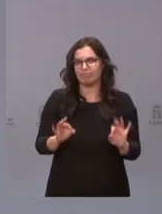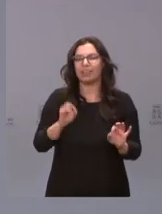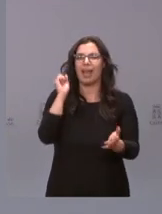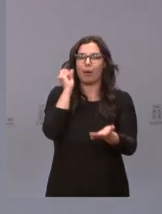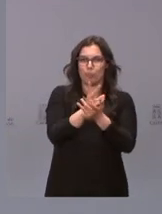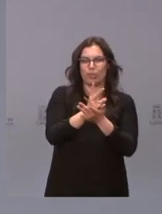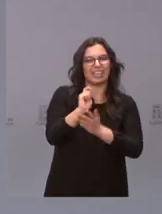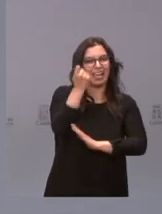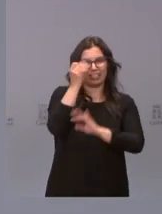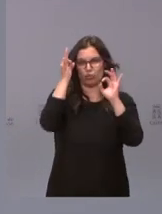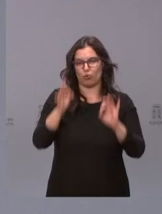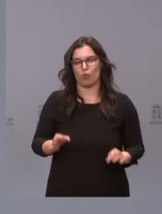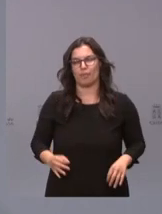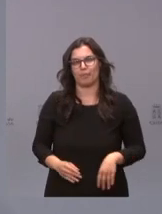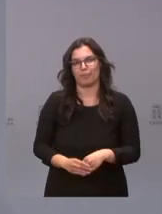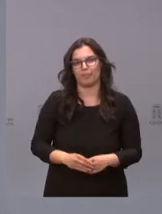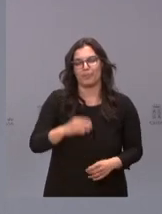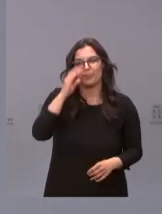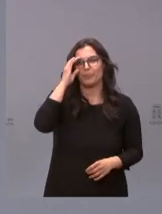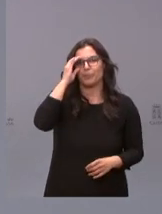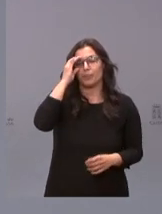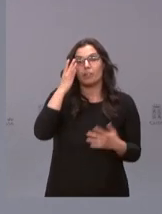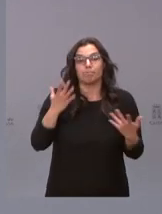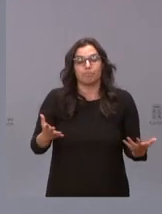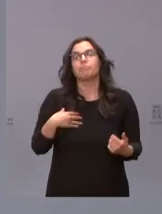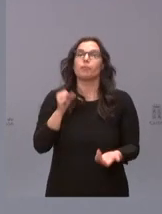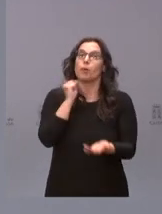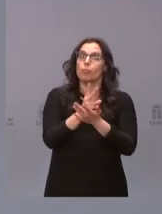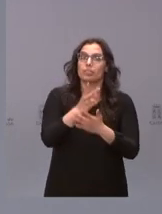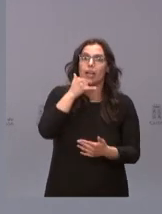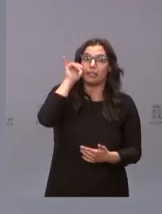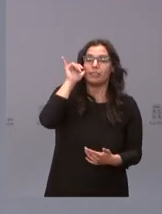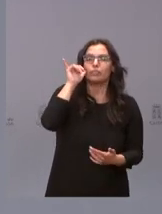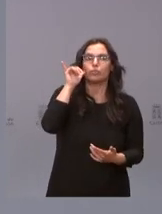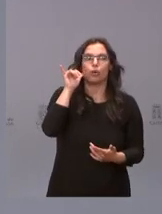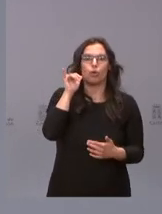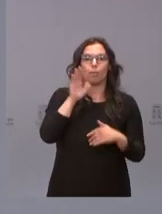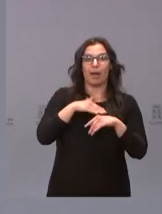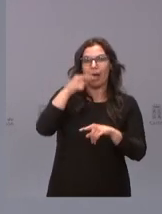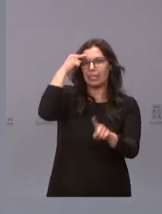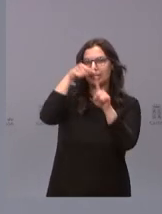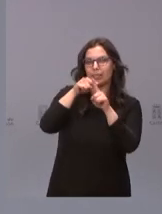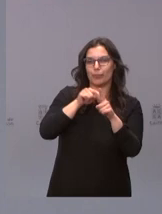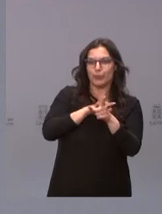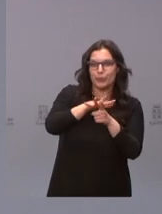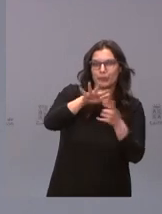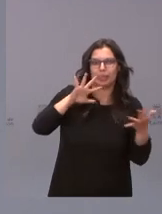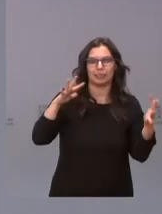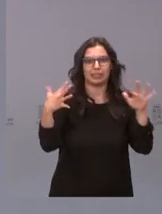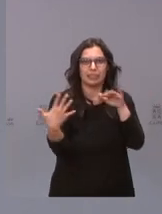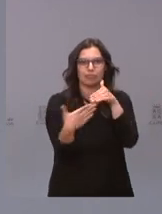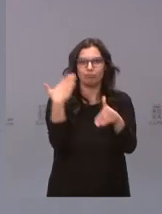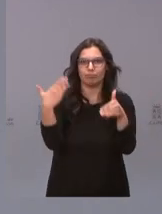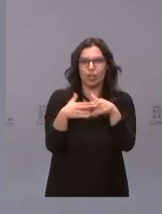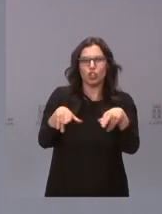una apuesta de éxito. Y, por tanto, esa apuesta arriesgada, esa apuesta por modernizar Castilla y León, por la sociedad del conocimiento,